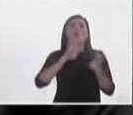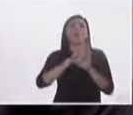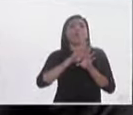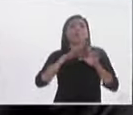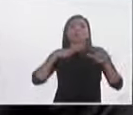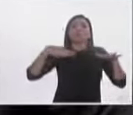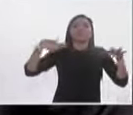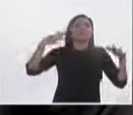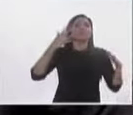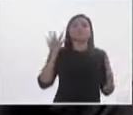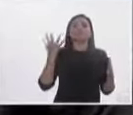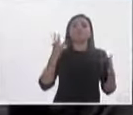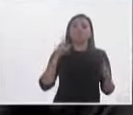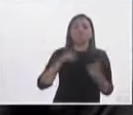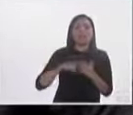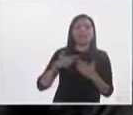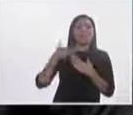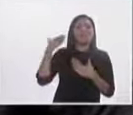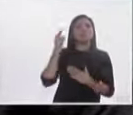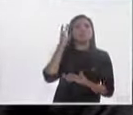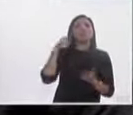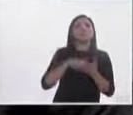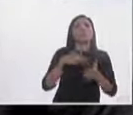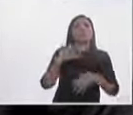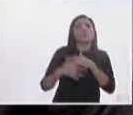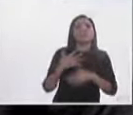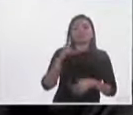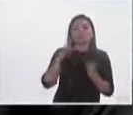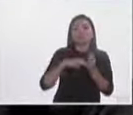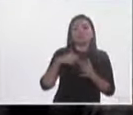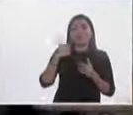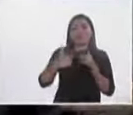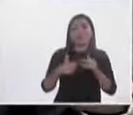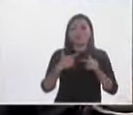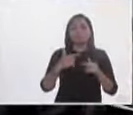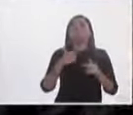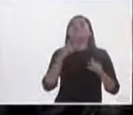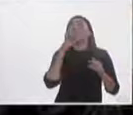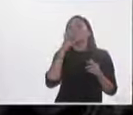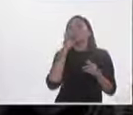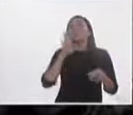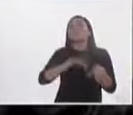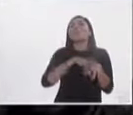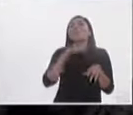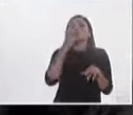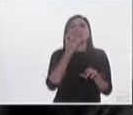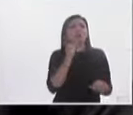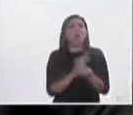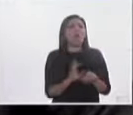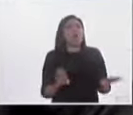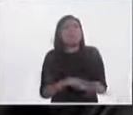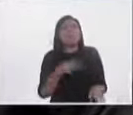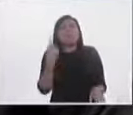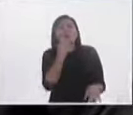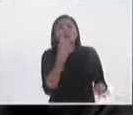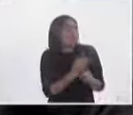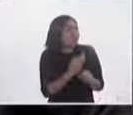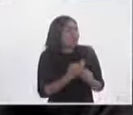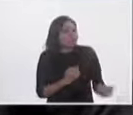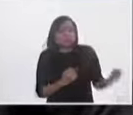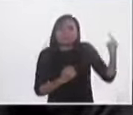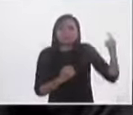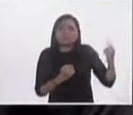clima electoral del 2015 y del 2012. Entonces, creo que ahí había que contextualizar bien esta parte de cómo